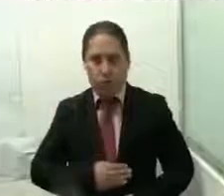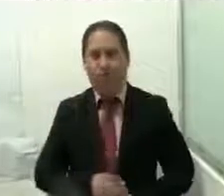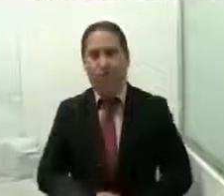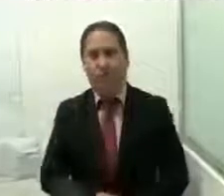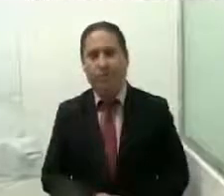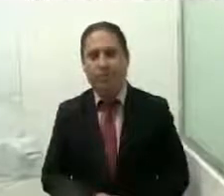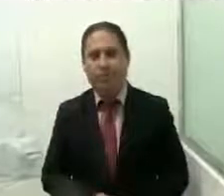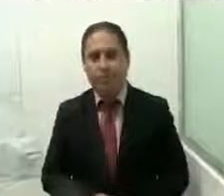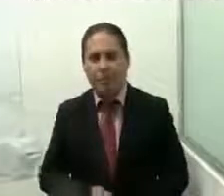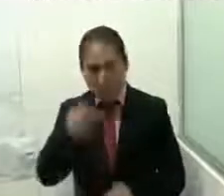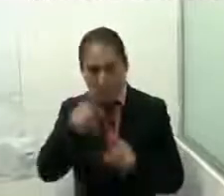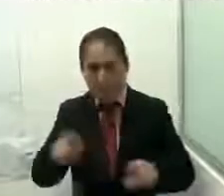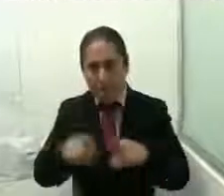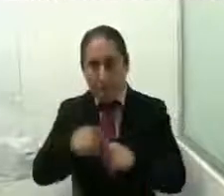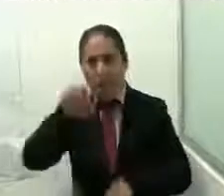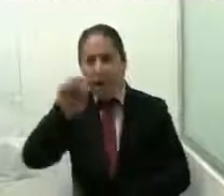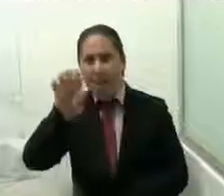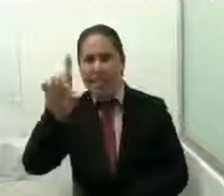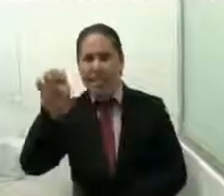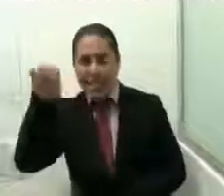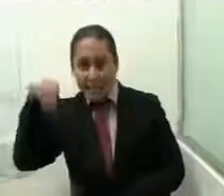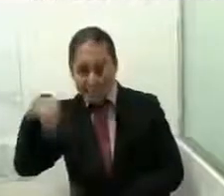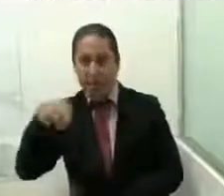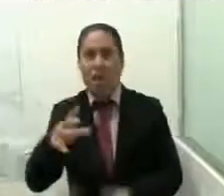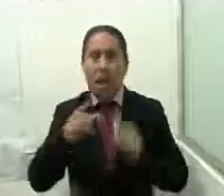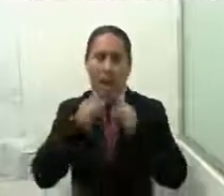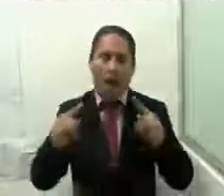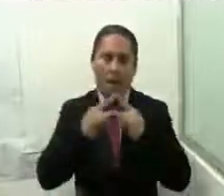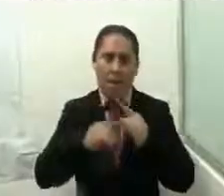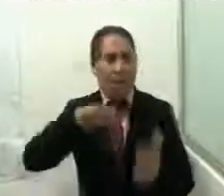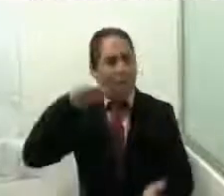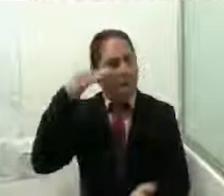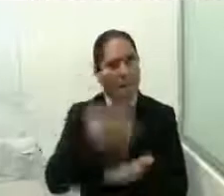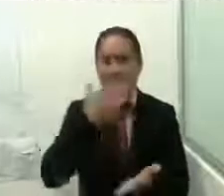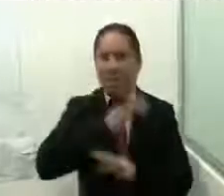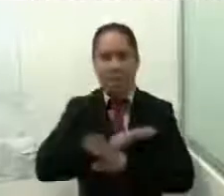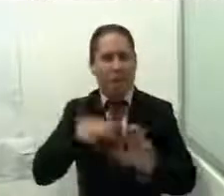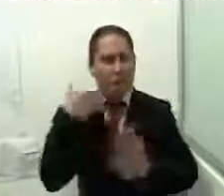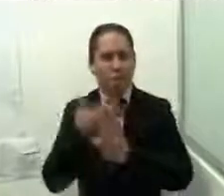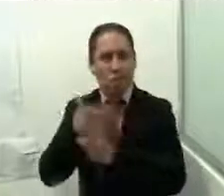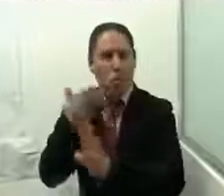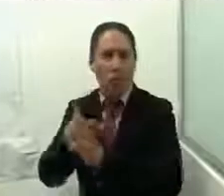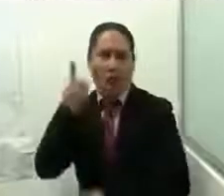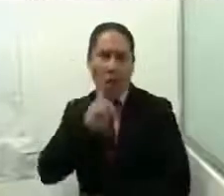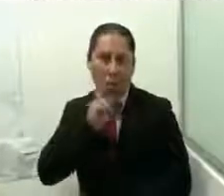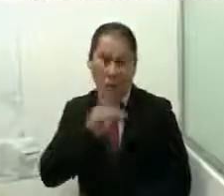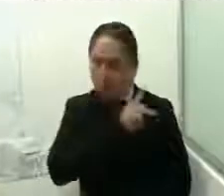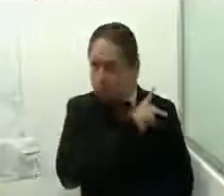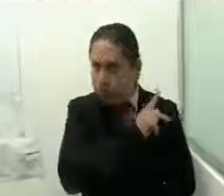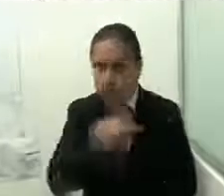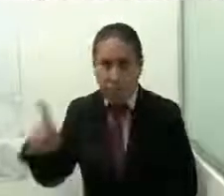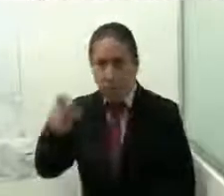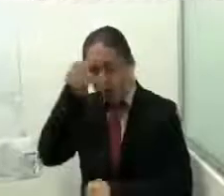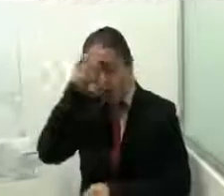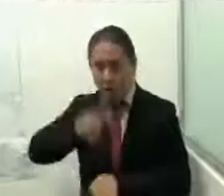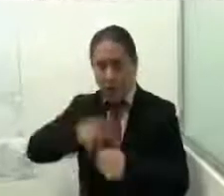Asimismo, la CEDEM se sumó a la campaña estatal Basta de Violencia contra las Mujeres, la cual fue replicada tanto al interior de la Secretaría como en